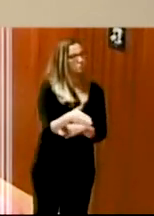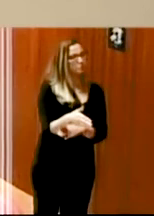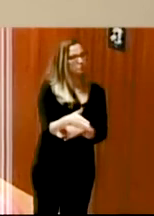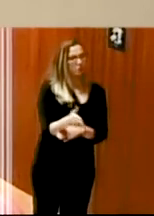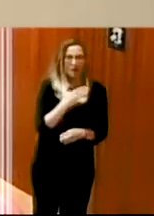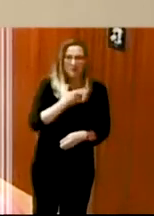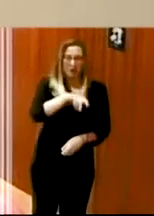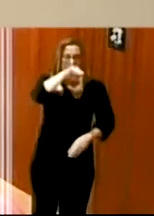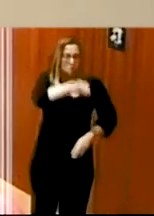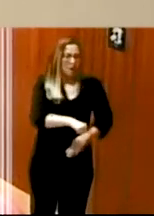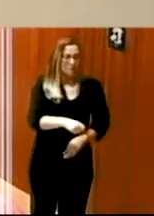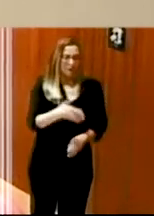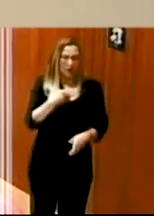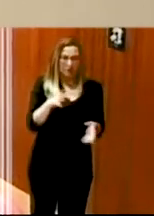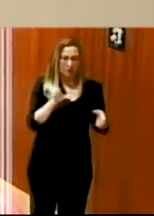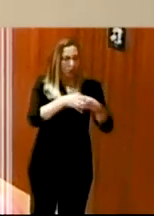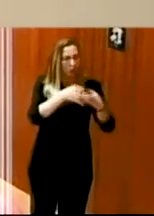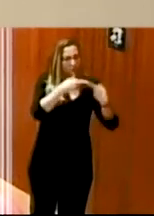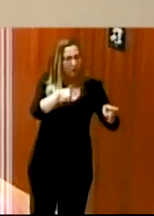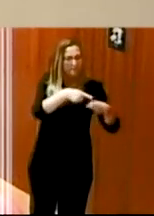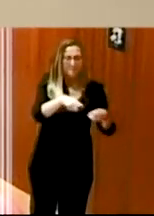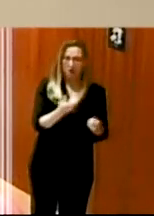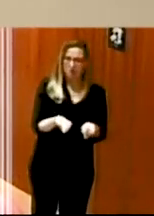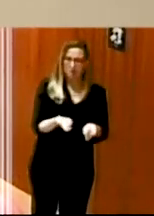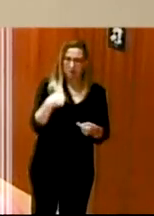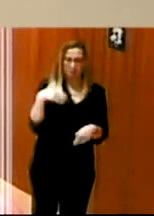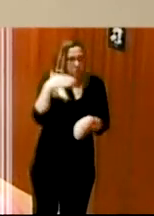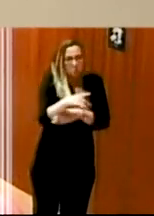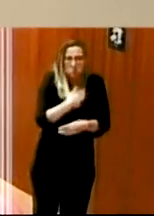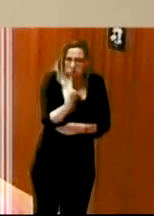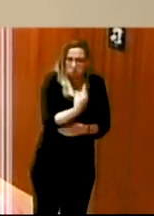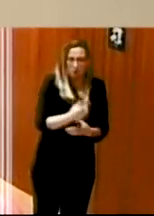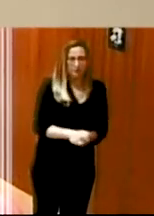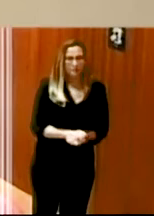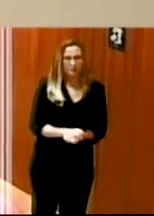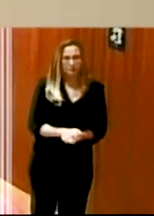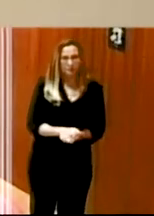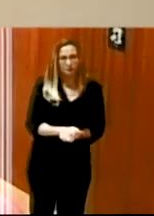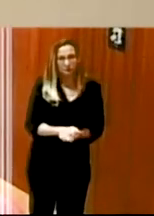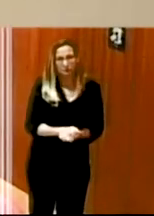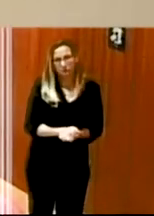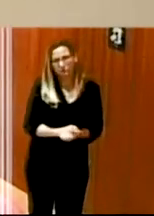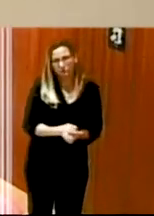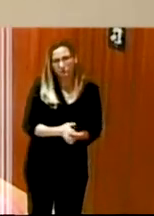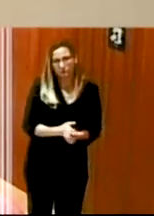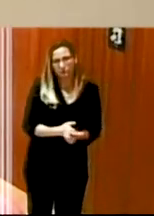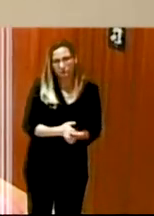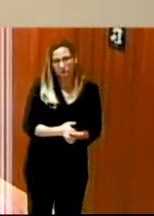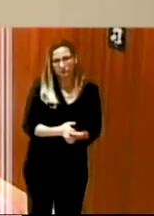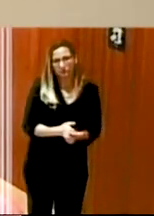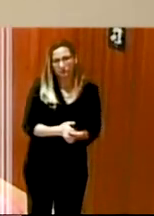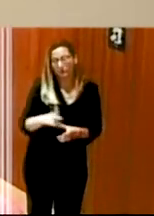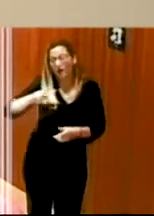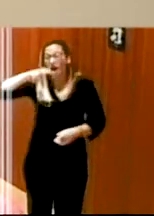encanta el grupo o el artista que tiene el concierto y otras